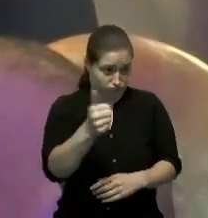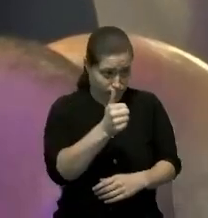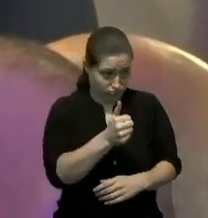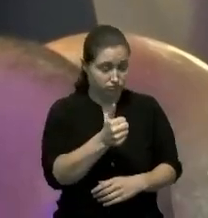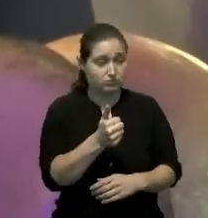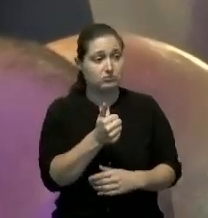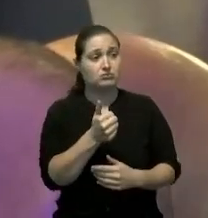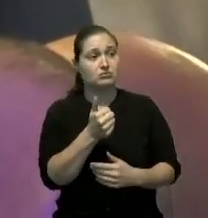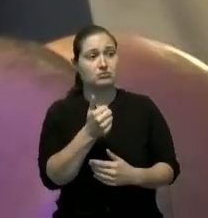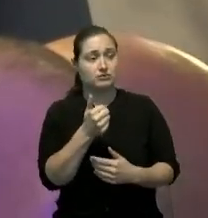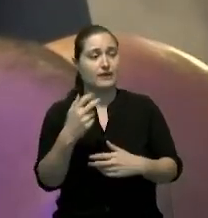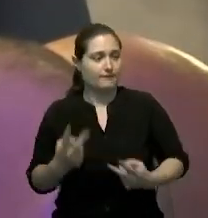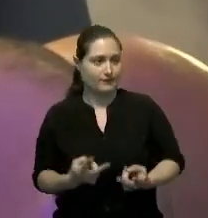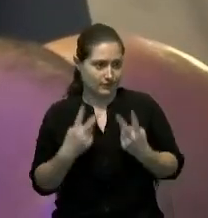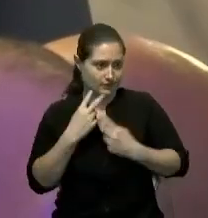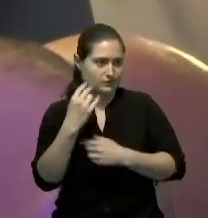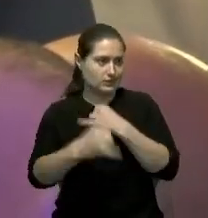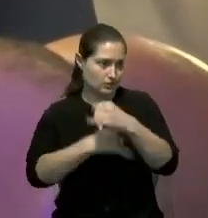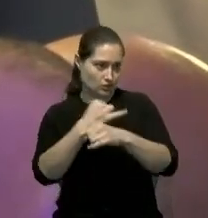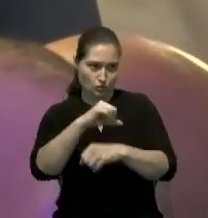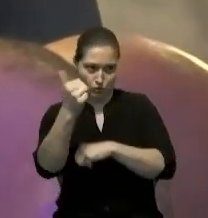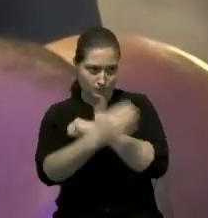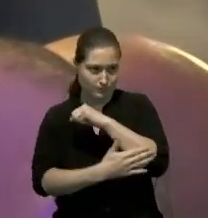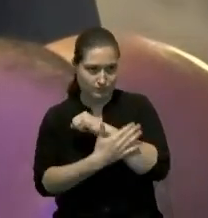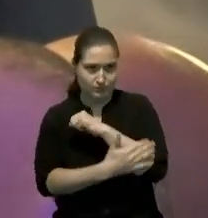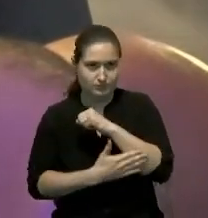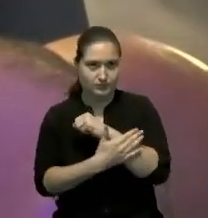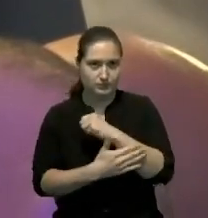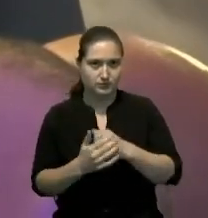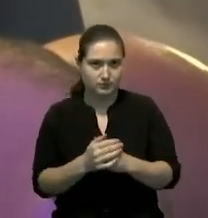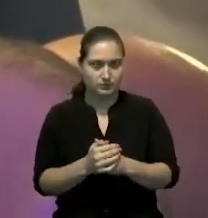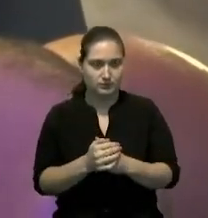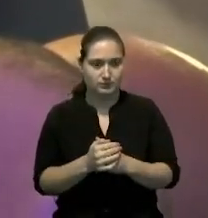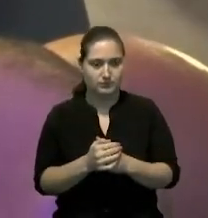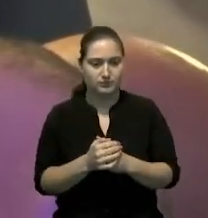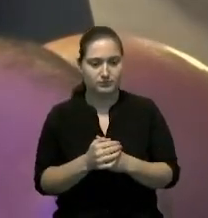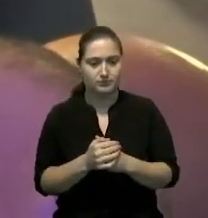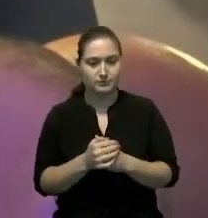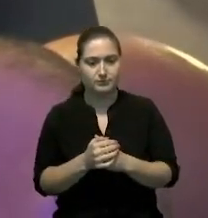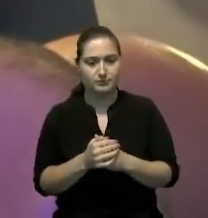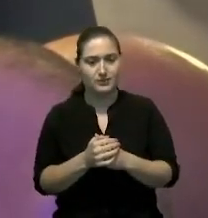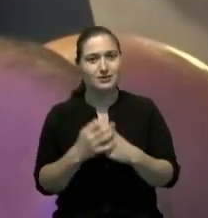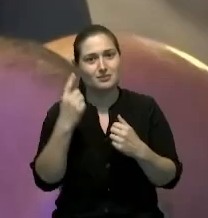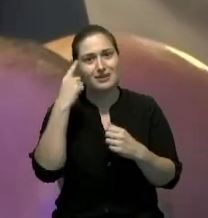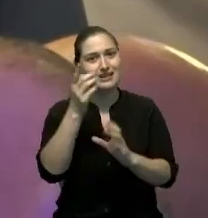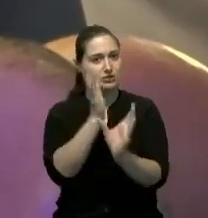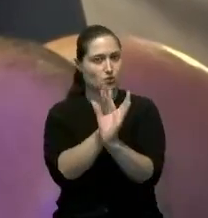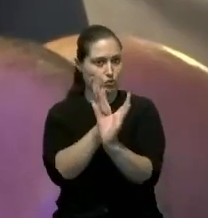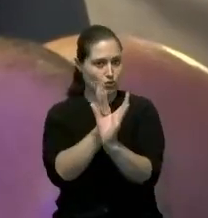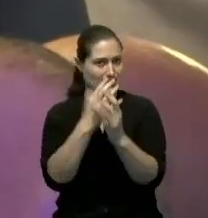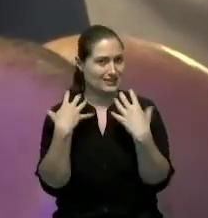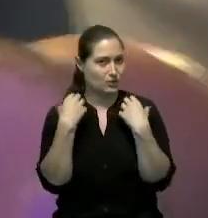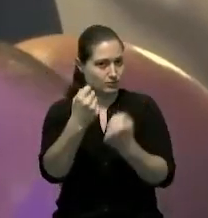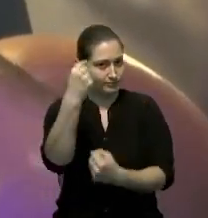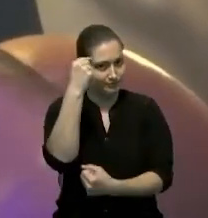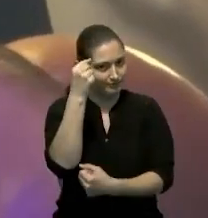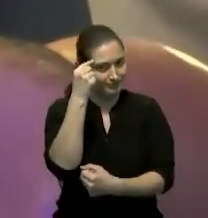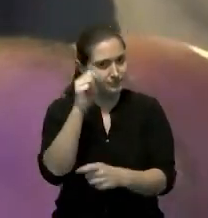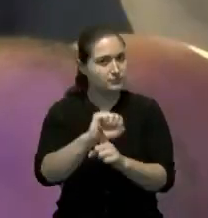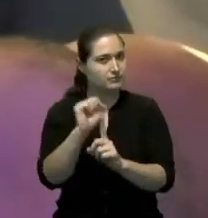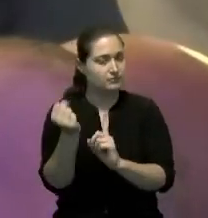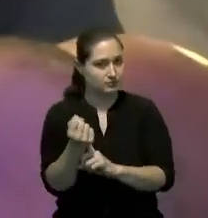y es la problemática de salud mental que está viviendo